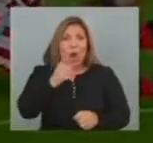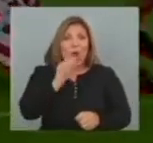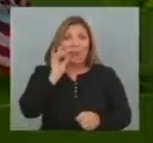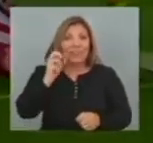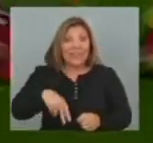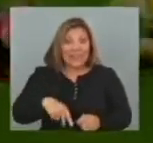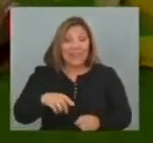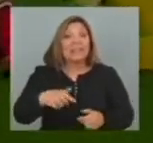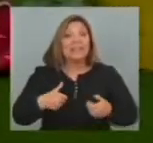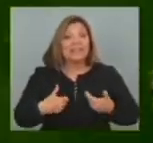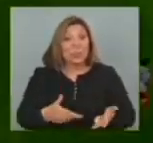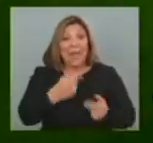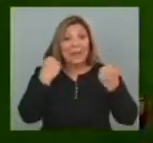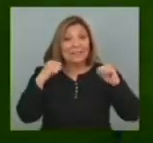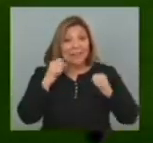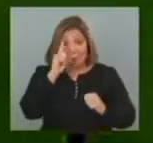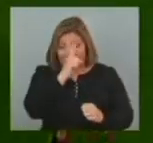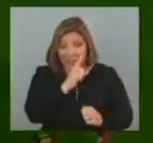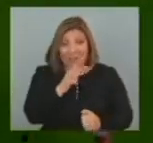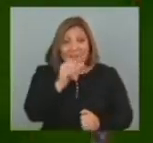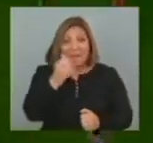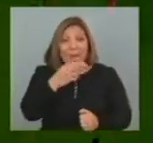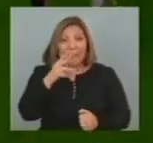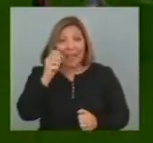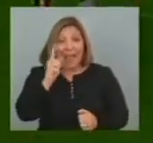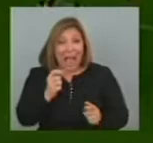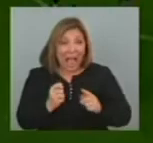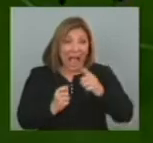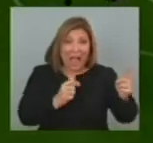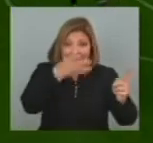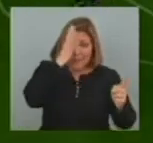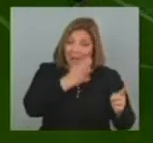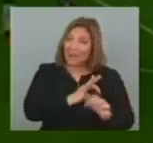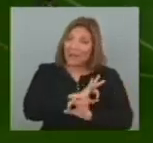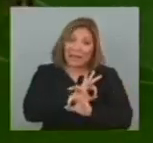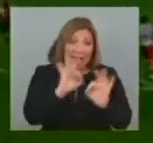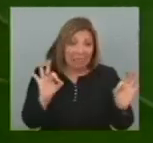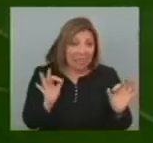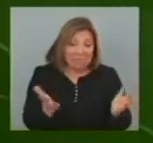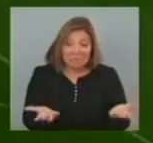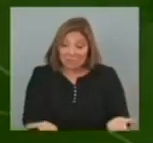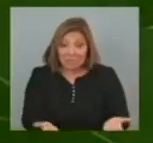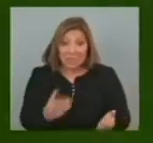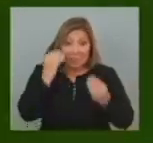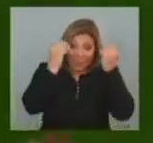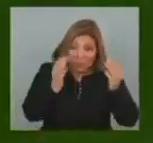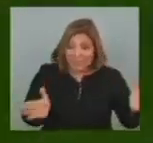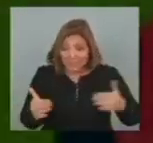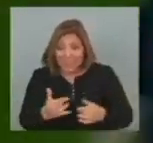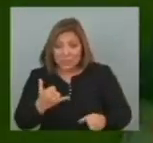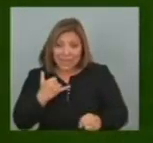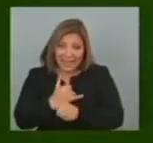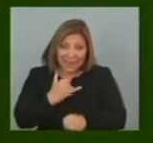En el Atlético de Madrid Fábregas para Neymar Nada Solo preocupación Por los espacios Y errores